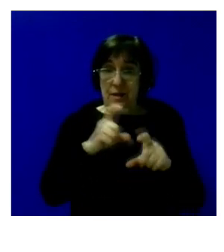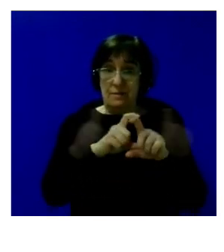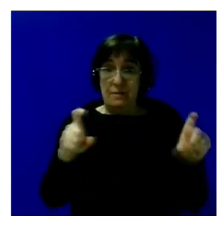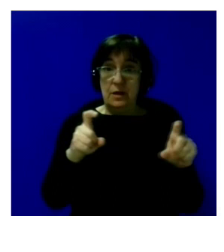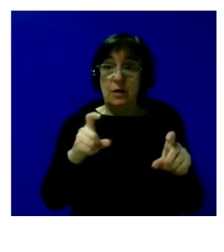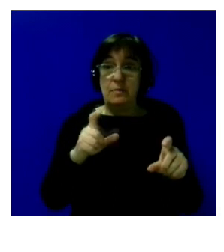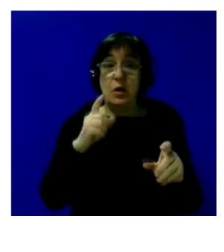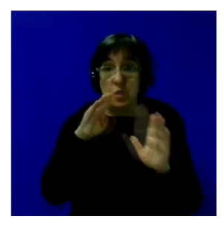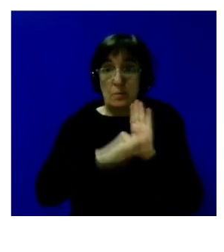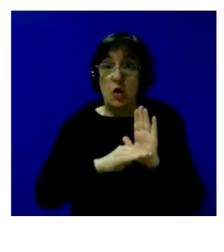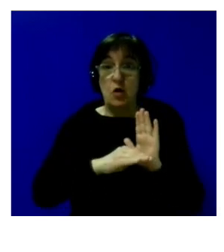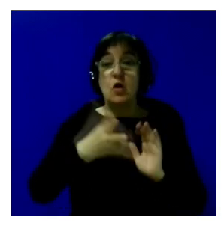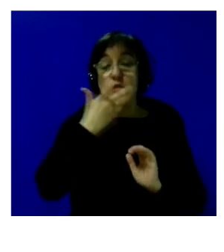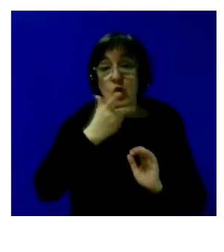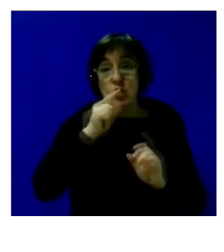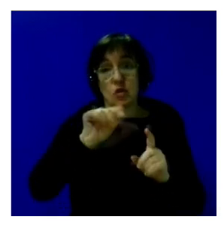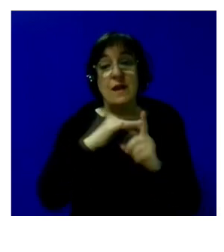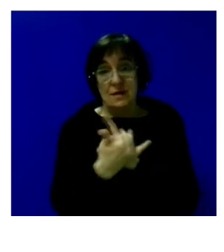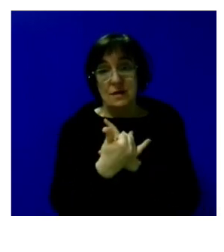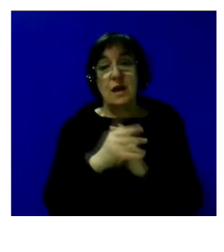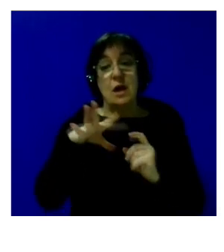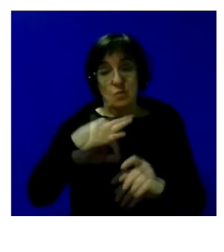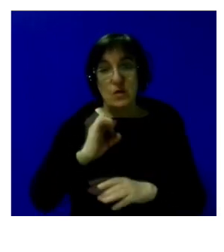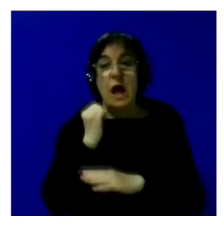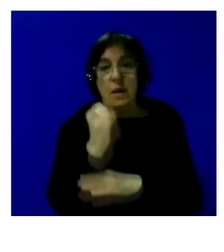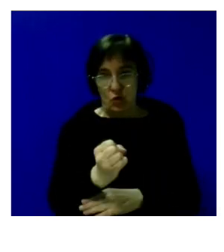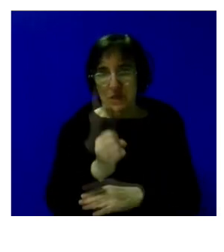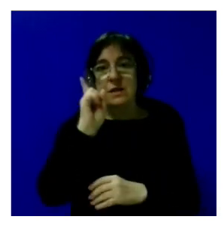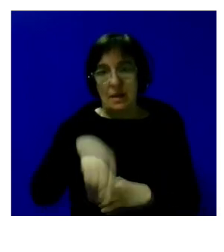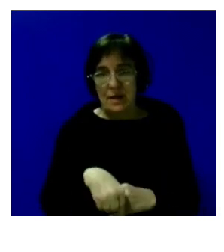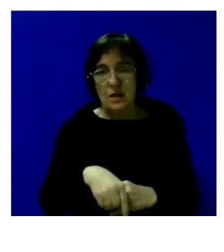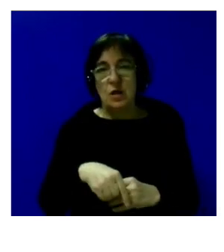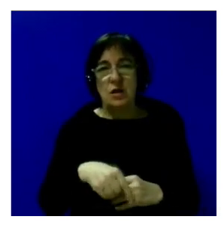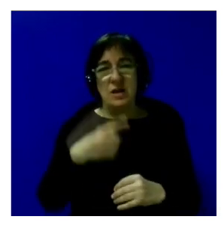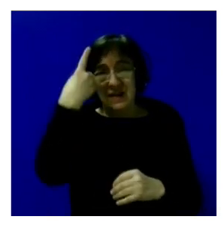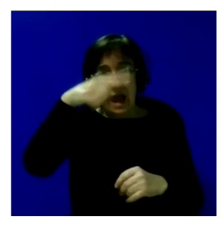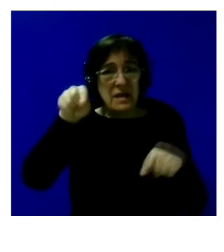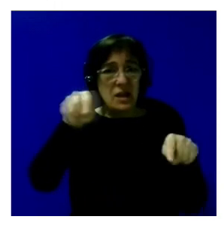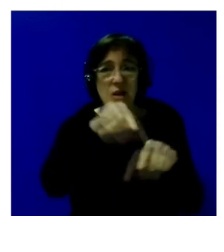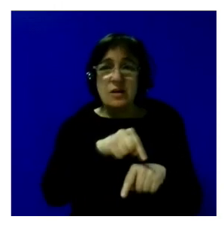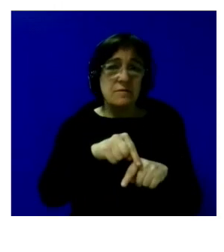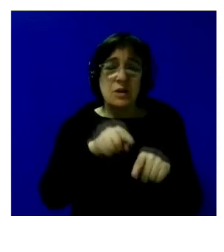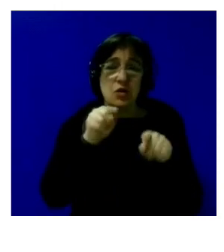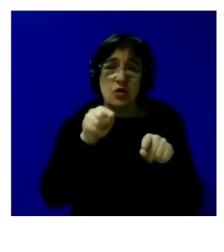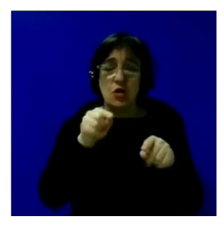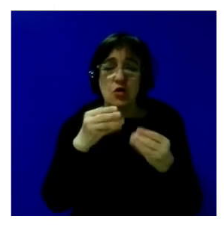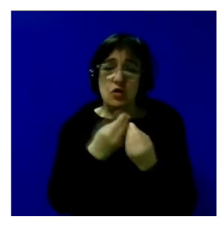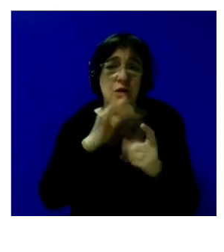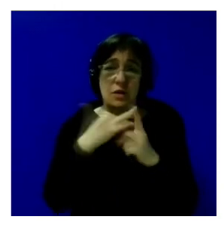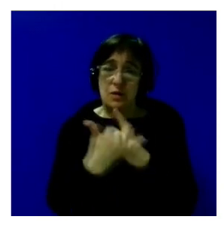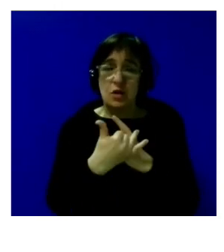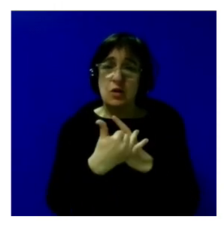este tipo de programas conozca esta situación y les pueda apoyar también conociendo lo que hay son ellos con sus circunstancias y